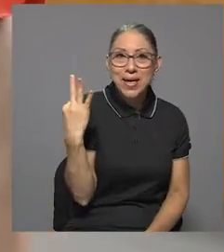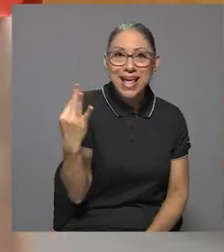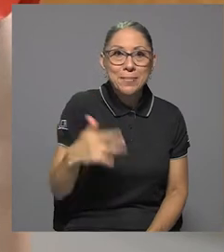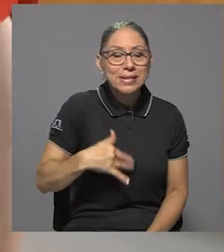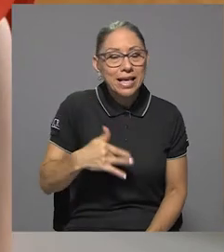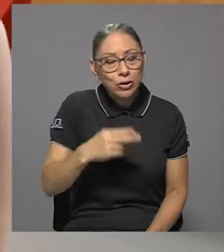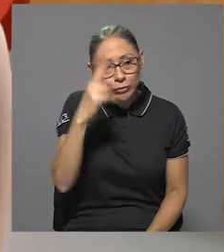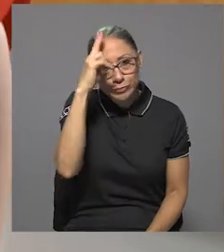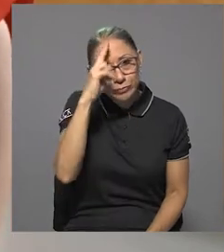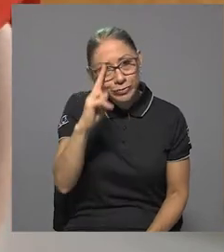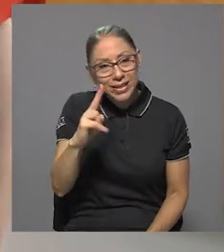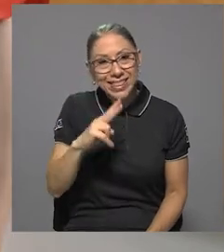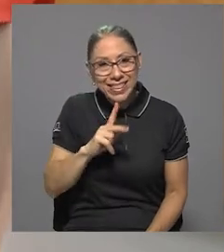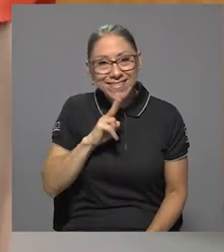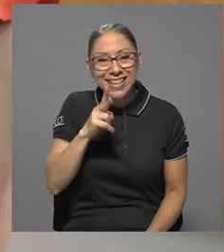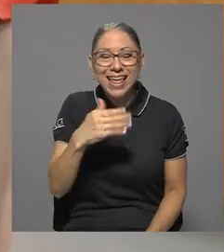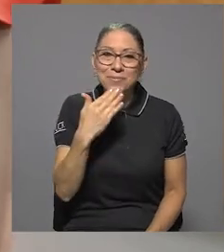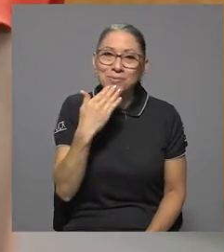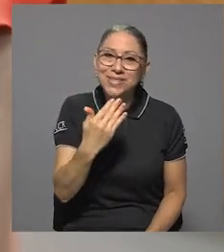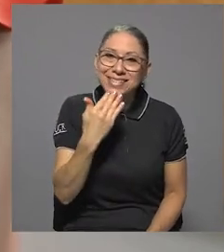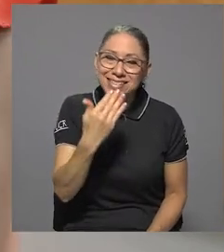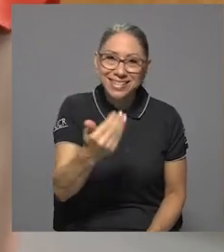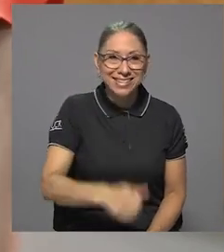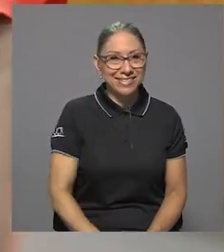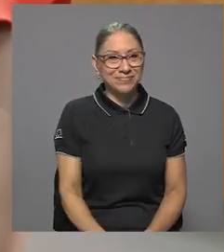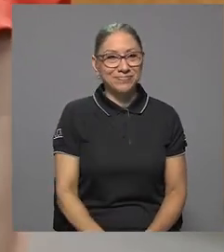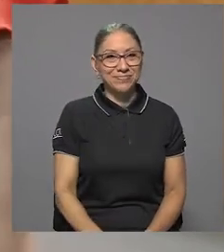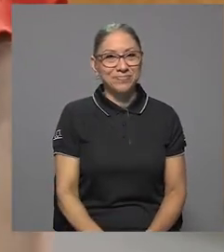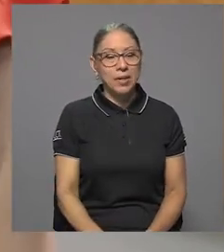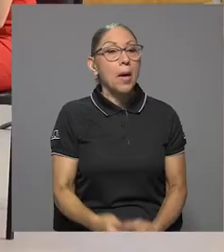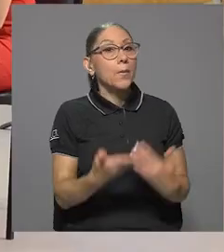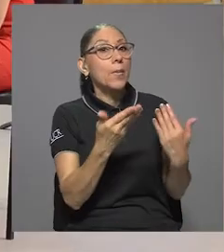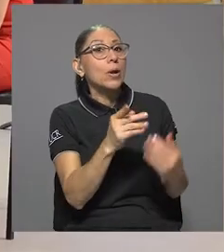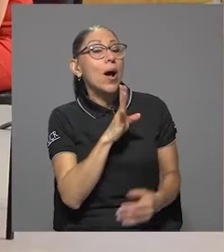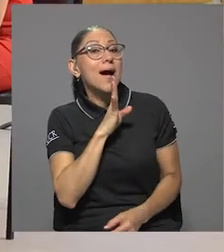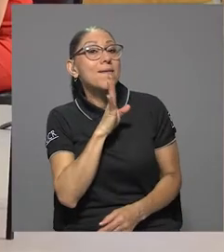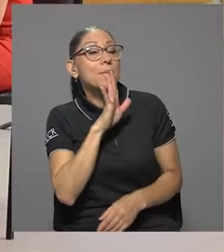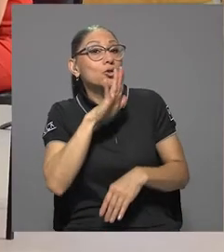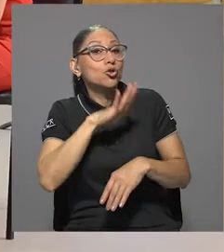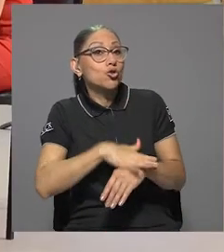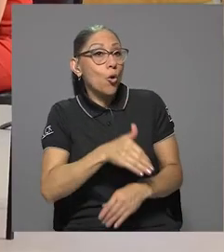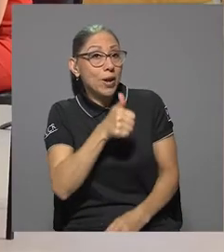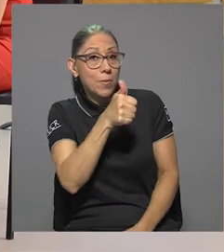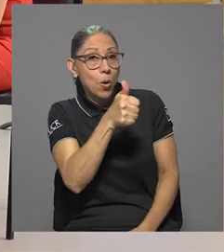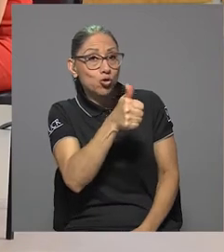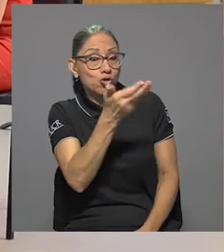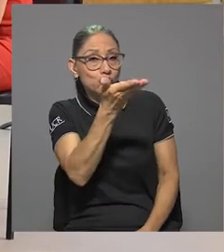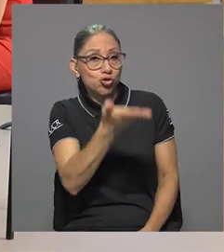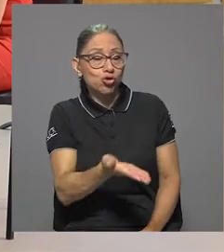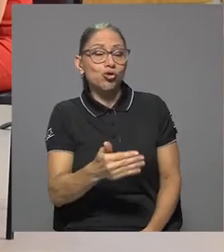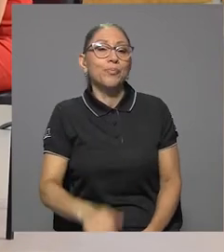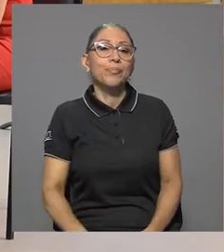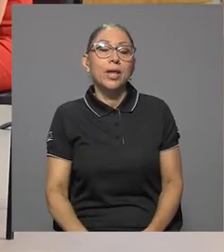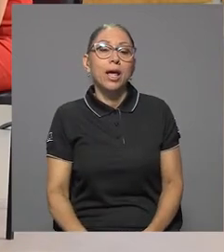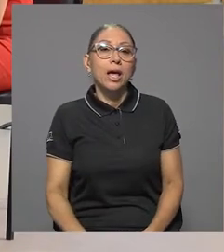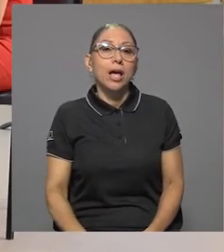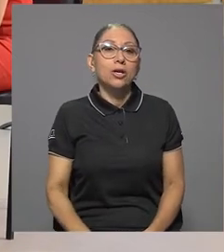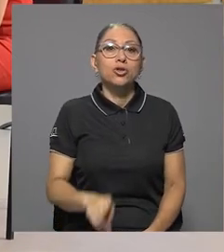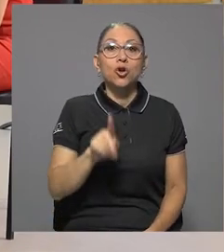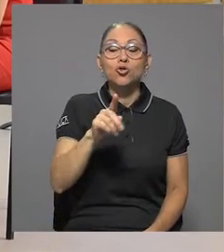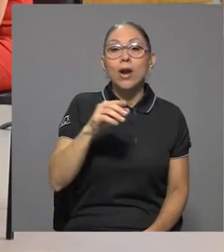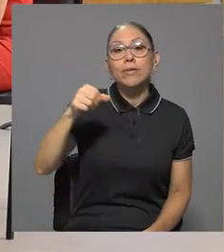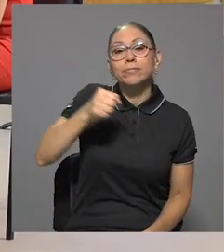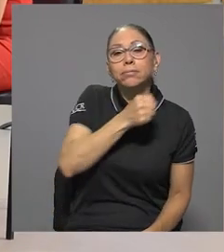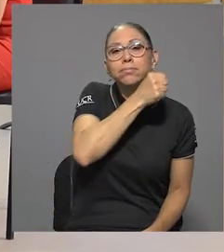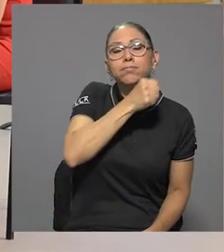invitación, muy halagada, de verdad, muchas, muchas gracias. Muy bien, Fernanda, hablemos unos minutitos sobre vos. Sos